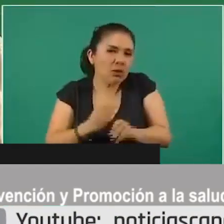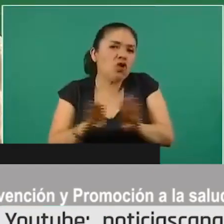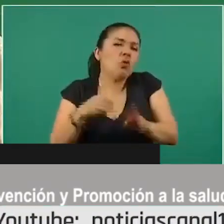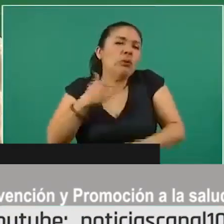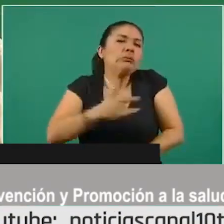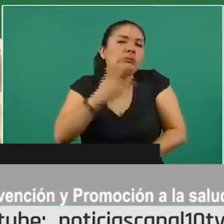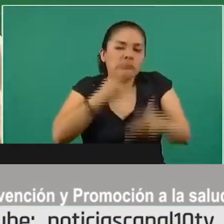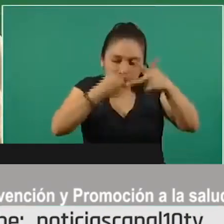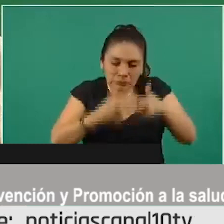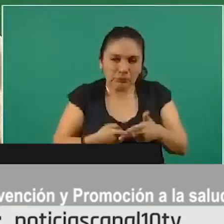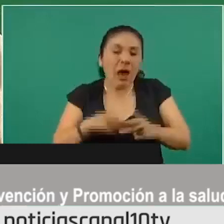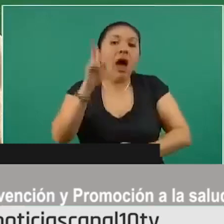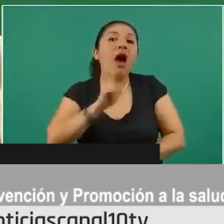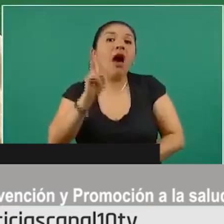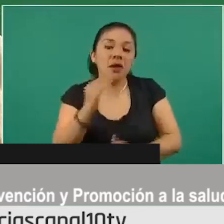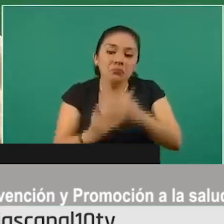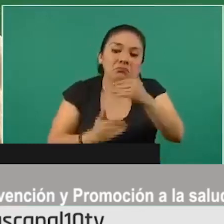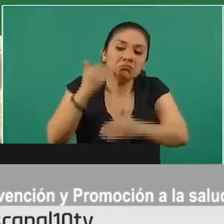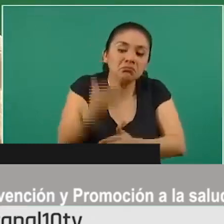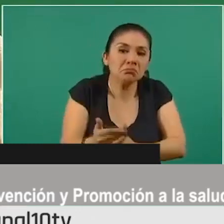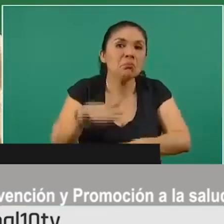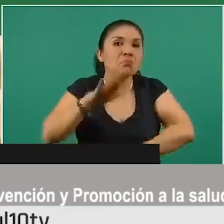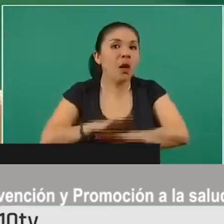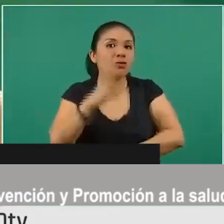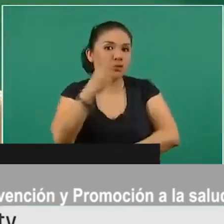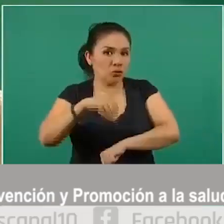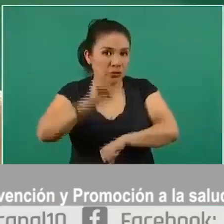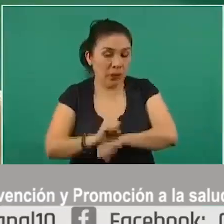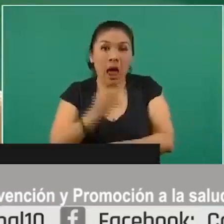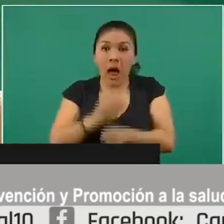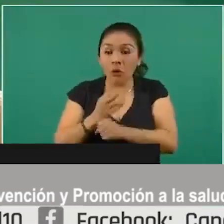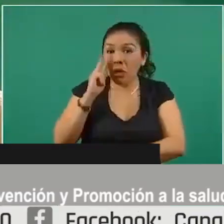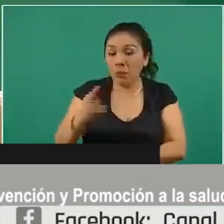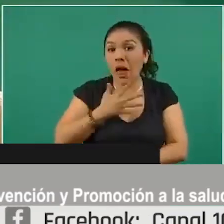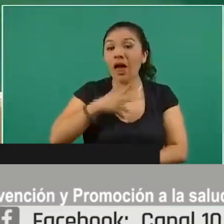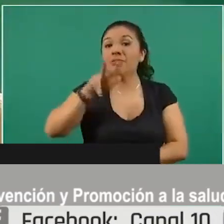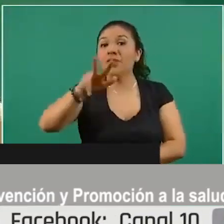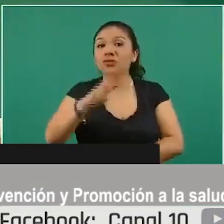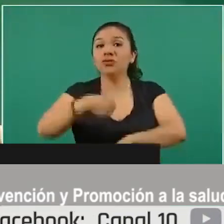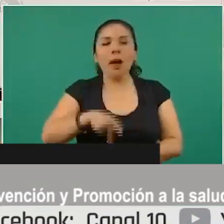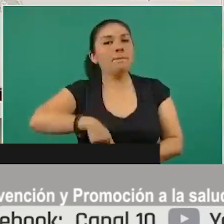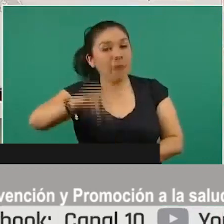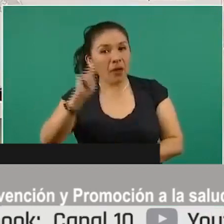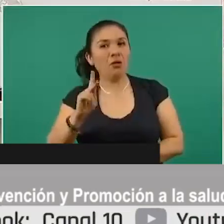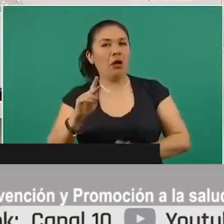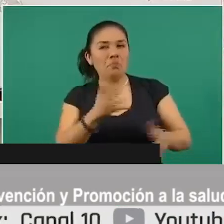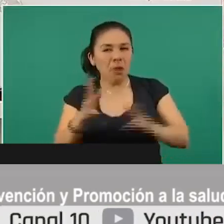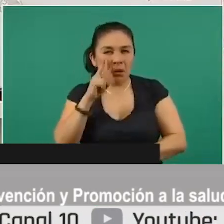una prevista, vamos a ver cómo se comportan ya en las siguientes semanas. Por lo pronto, 18 semanas de reducción.